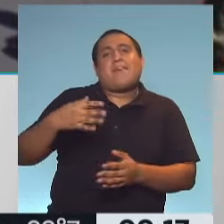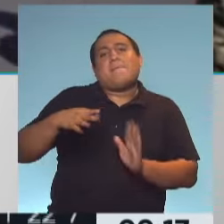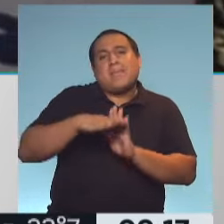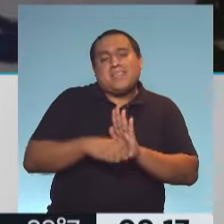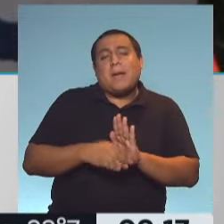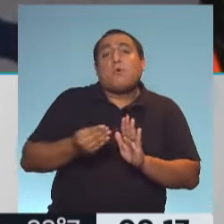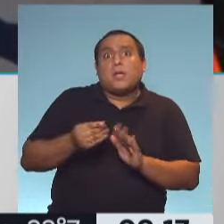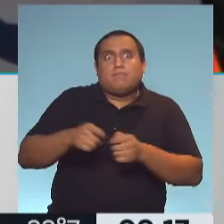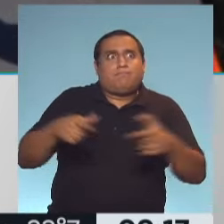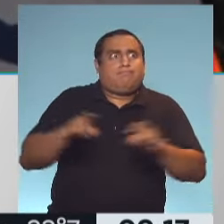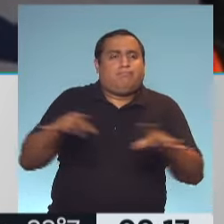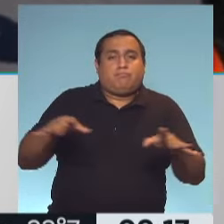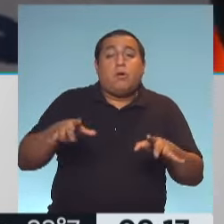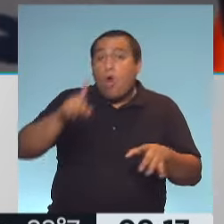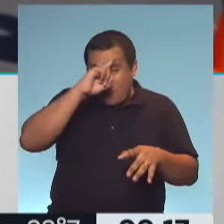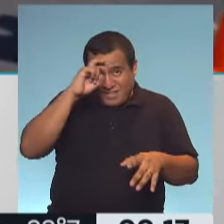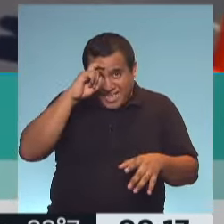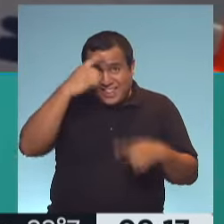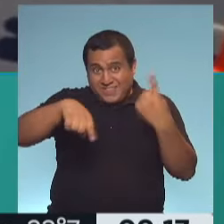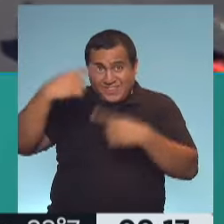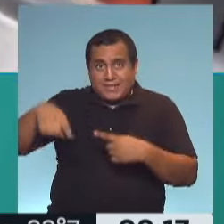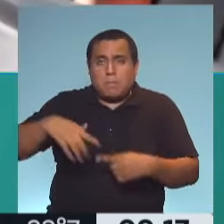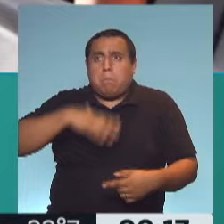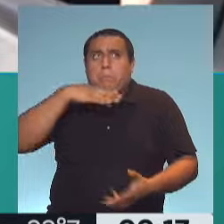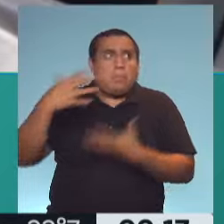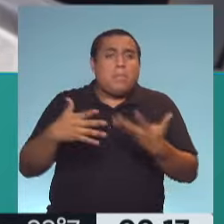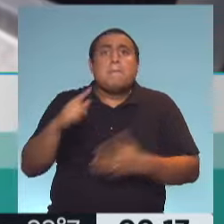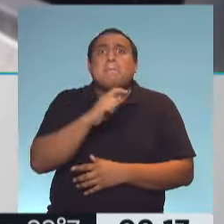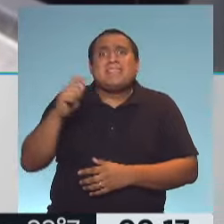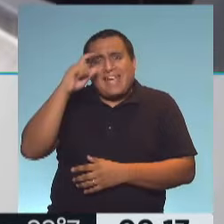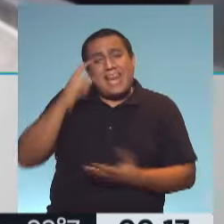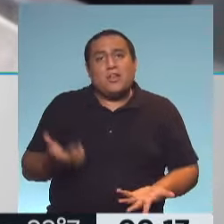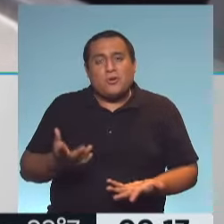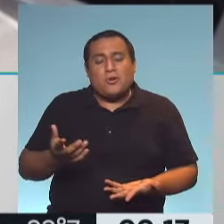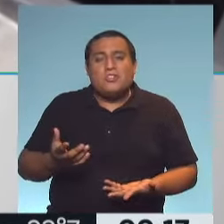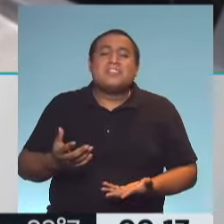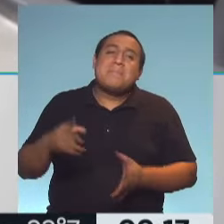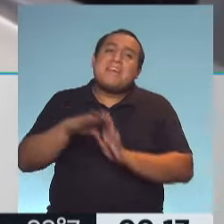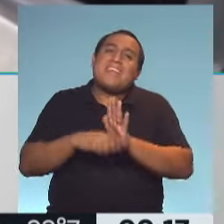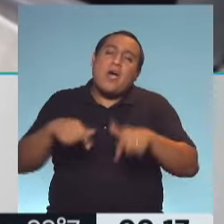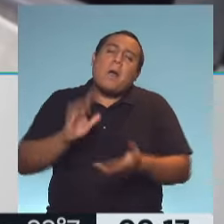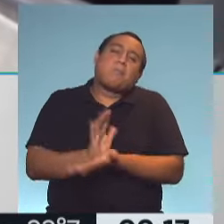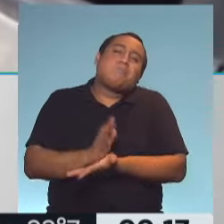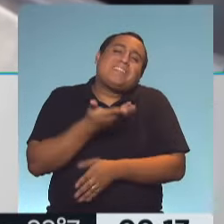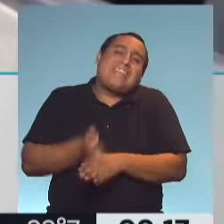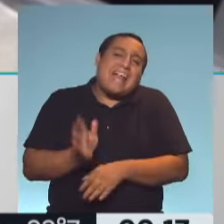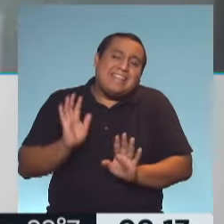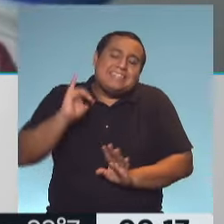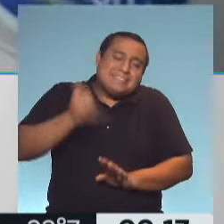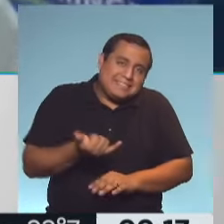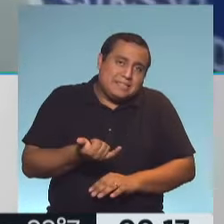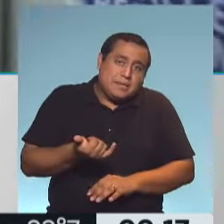y el colapso de los hospitales regionales se vio ya en el mes de enero. Por lo tanto, estas medidas llegaron un poco tarde. Pero además también,